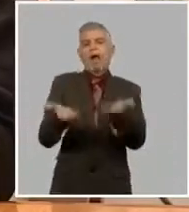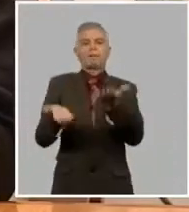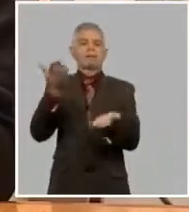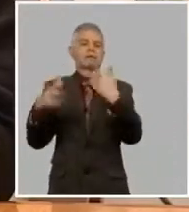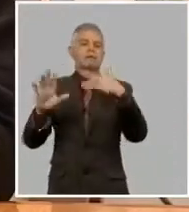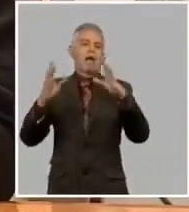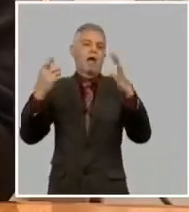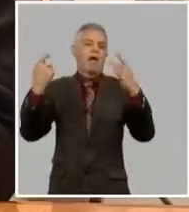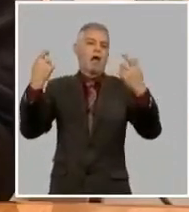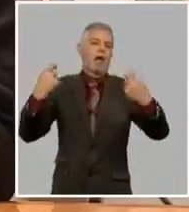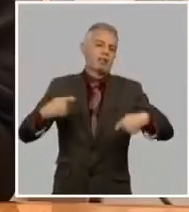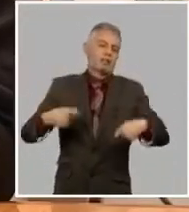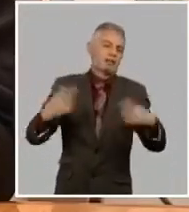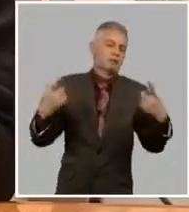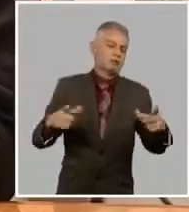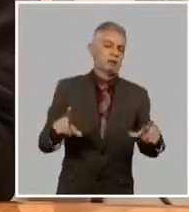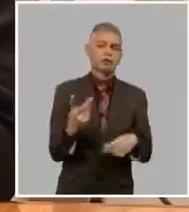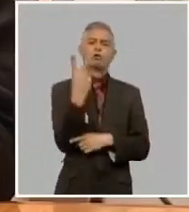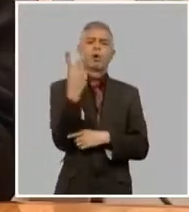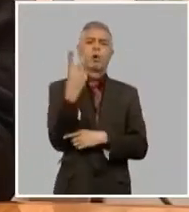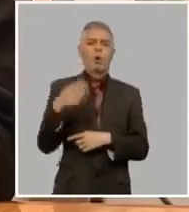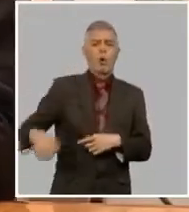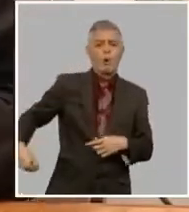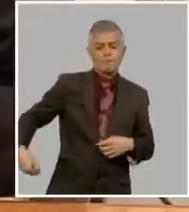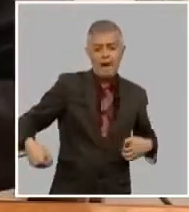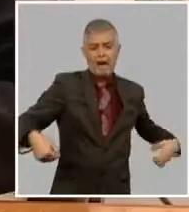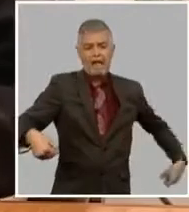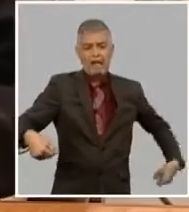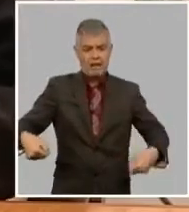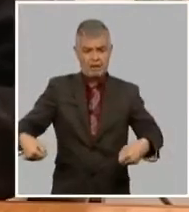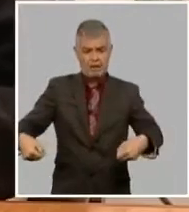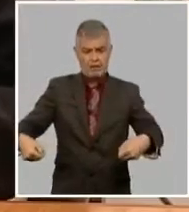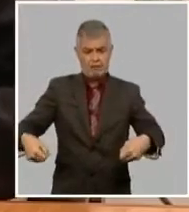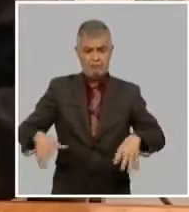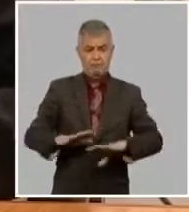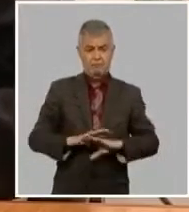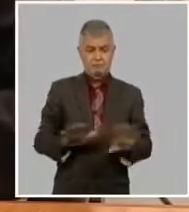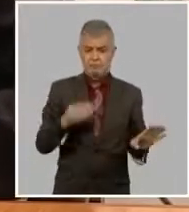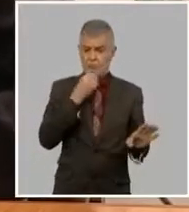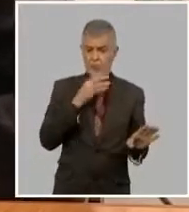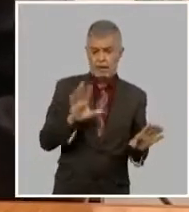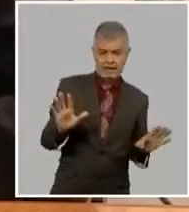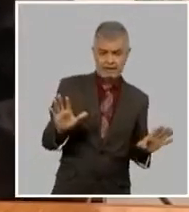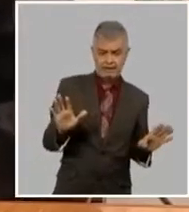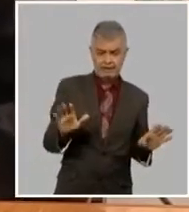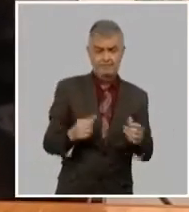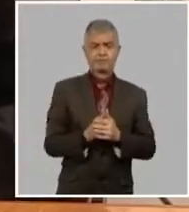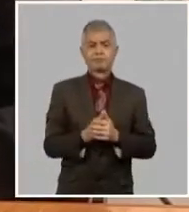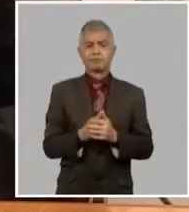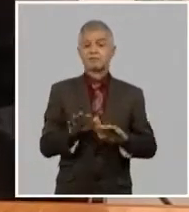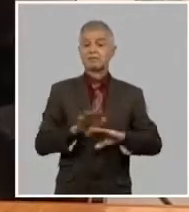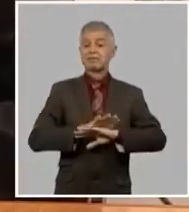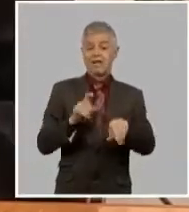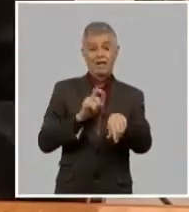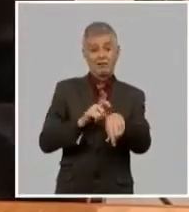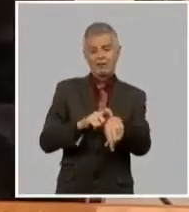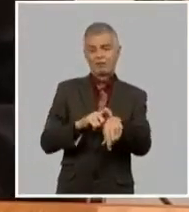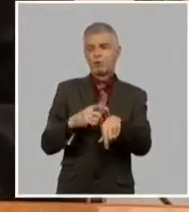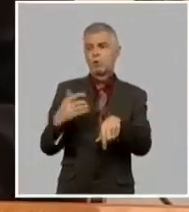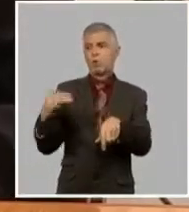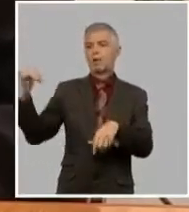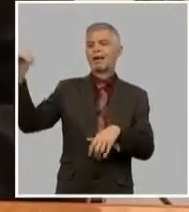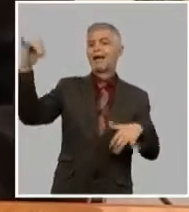aerolíneas, es hasta dos maletas. Hay que decir que llegó un momento en el aeropuerto que la